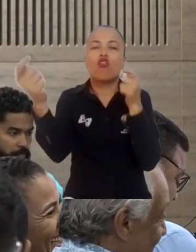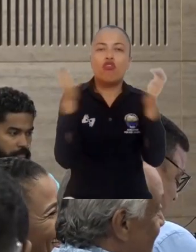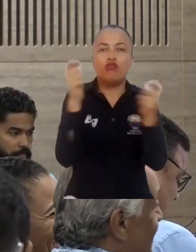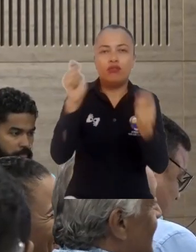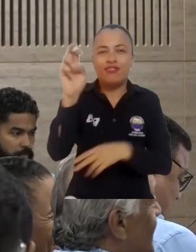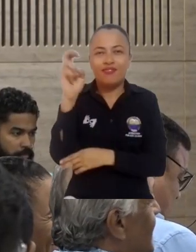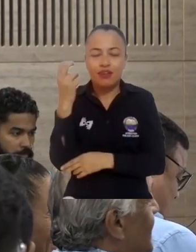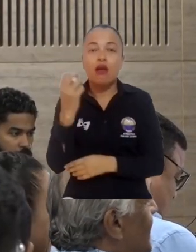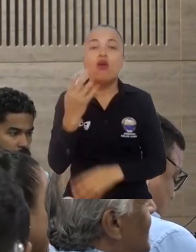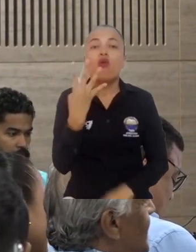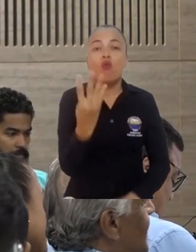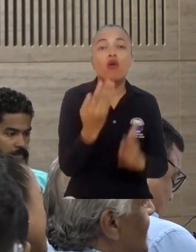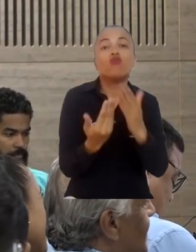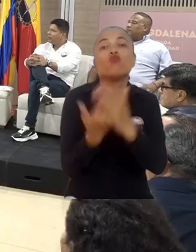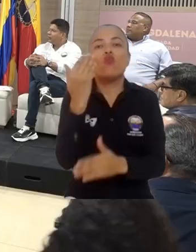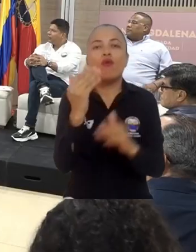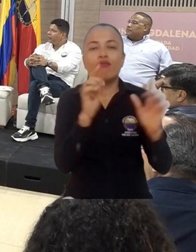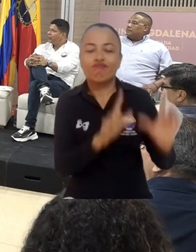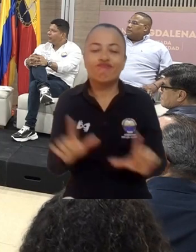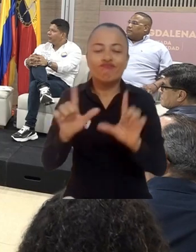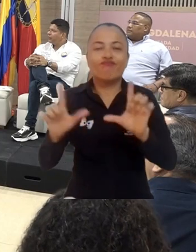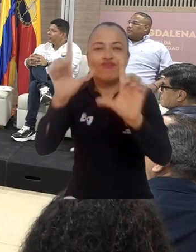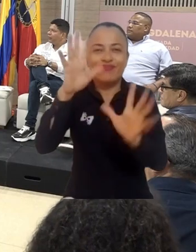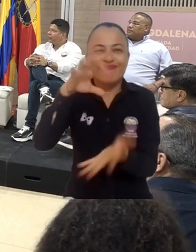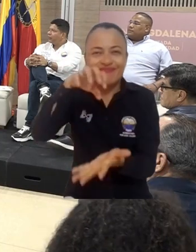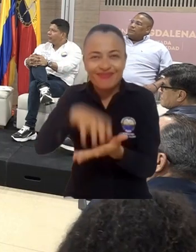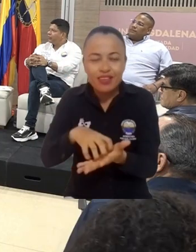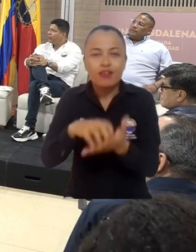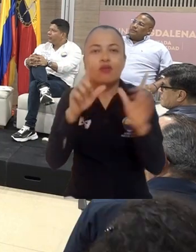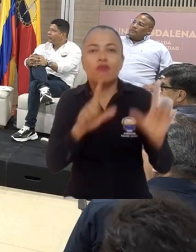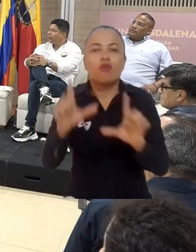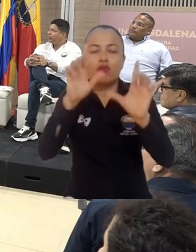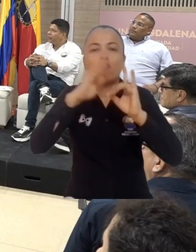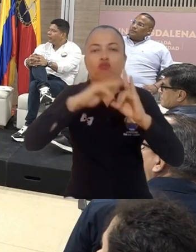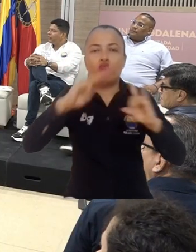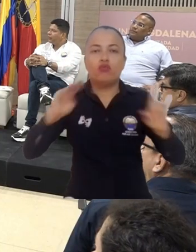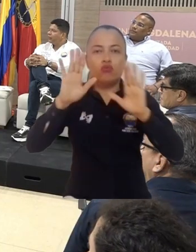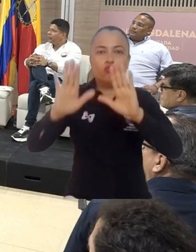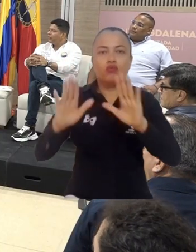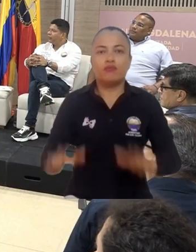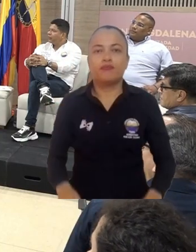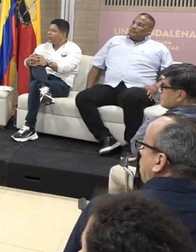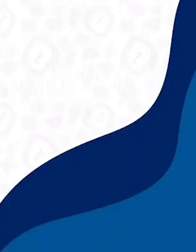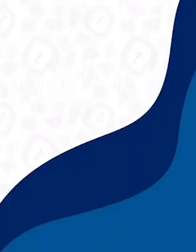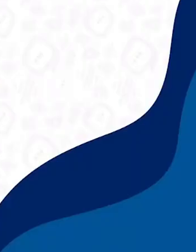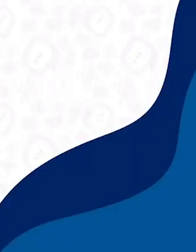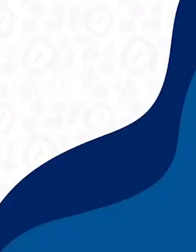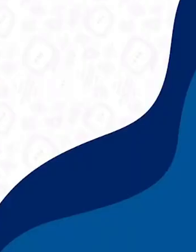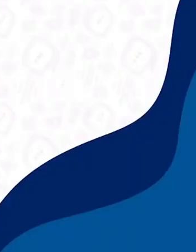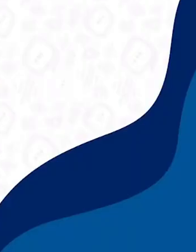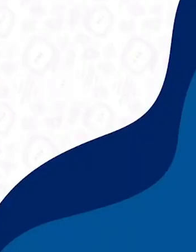los cuatro nuevos programas que hacen parte de la oferta académica del Centro de Postgrados de la Universidad del Magdalena.